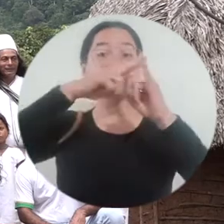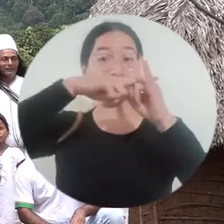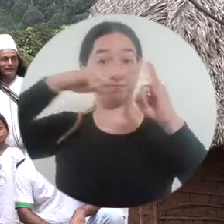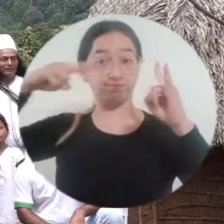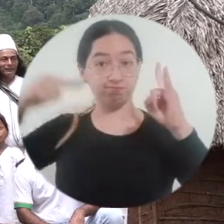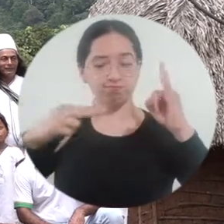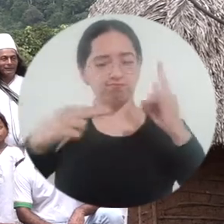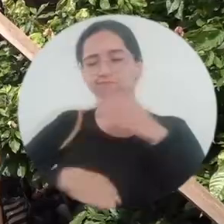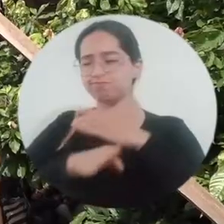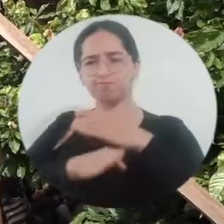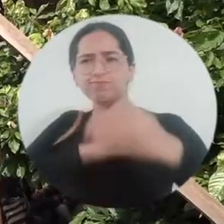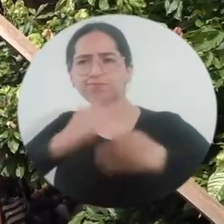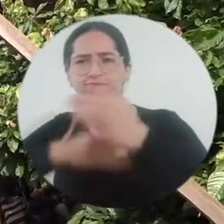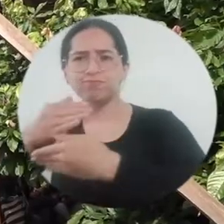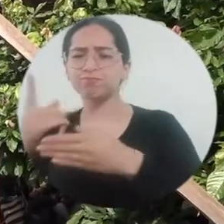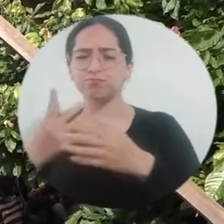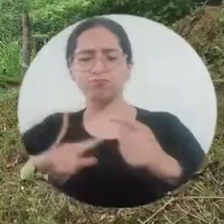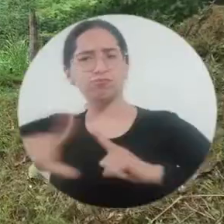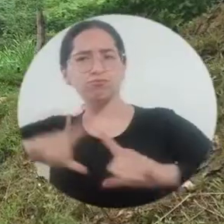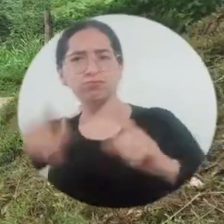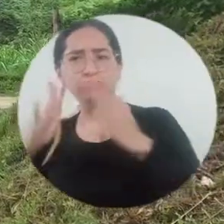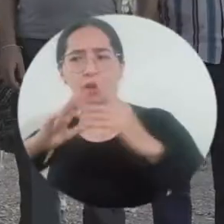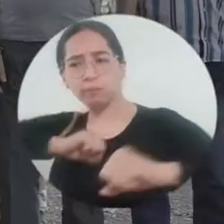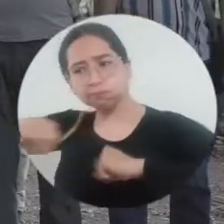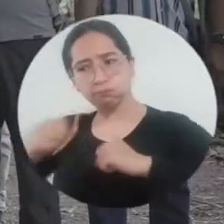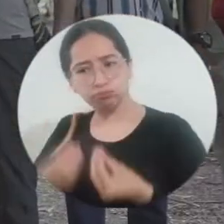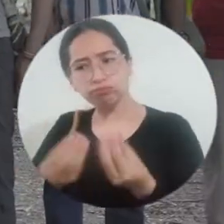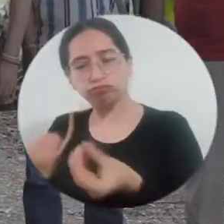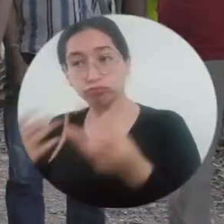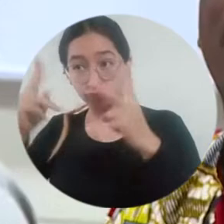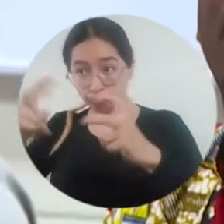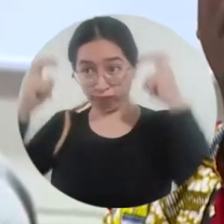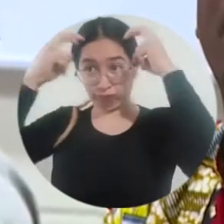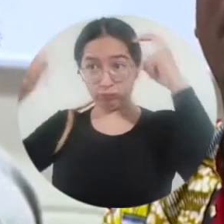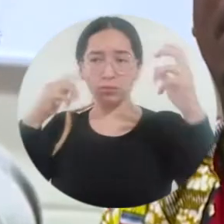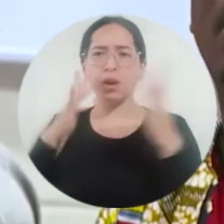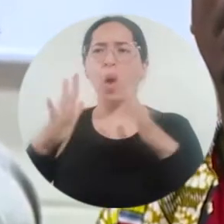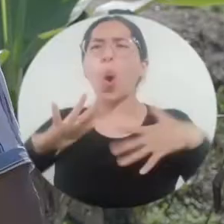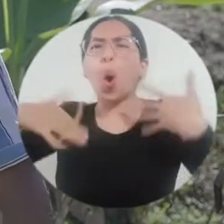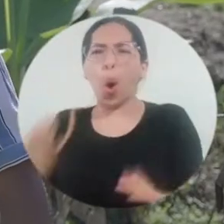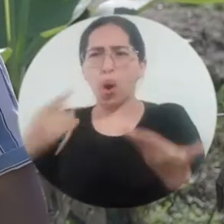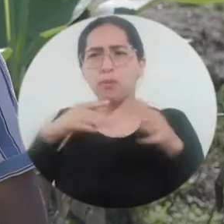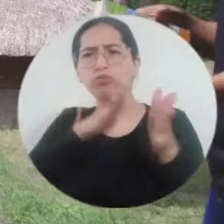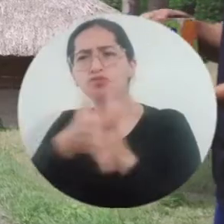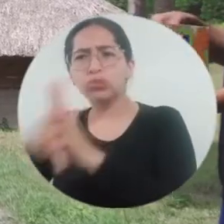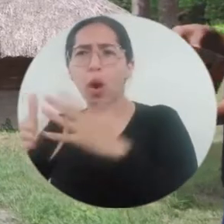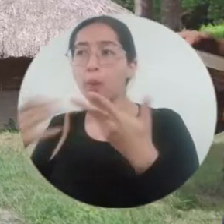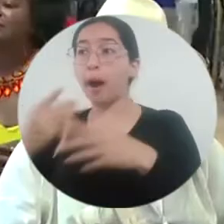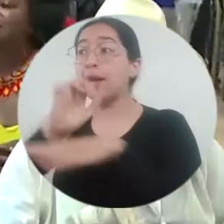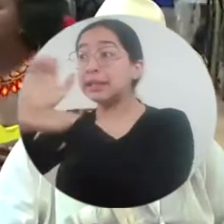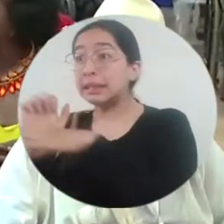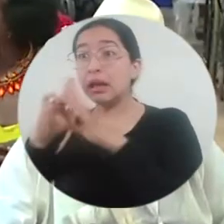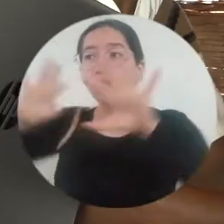La Universidad del Magdalena sigue consolidando su liderazgo en la gestión del conocimiento mediante alianzas interinstitucionales para generar